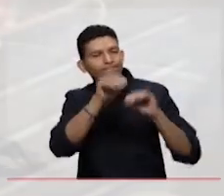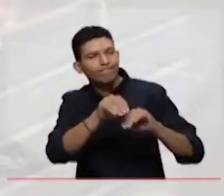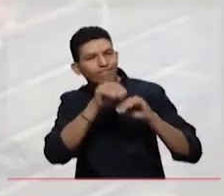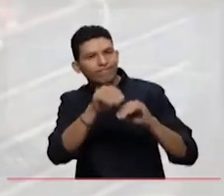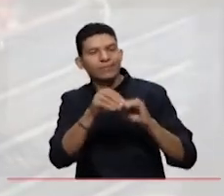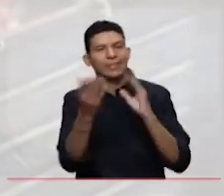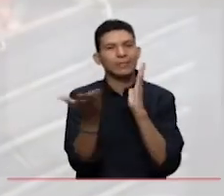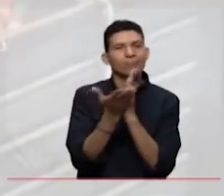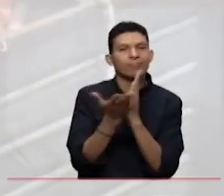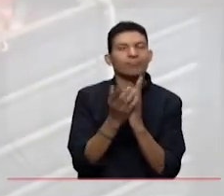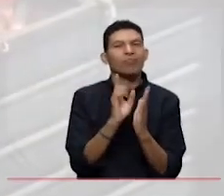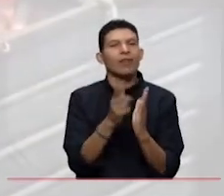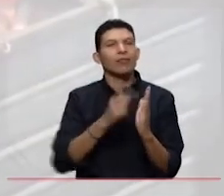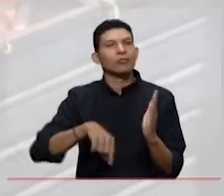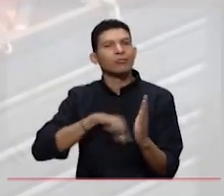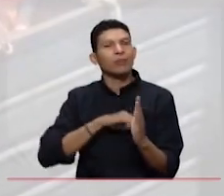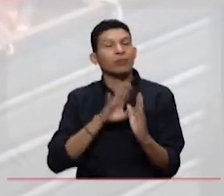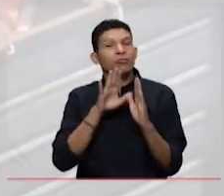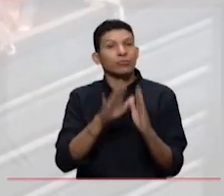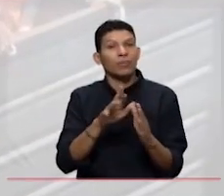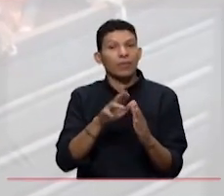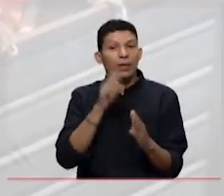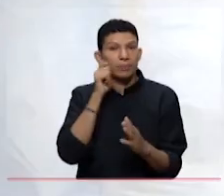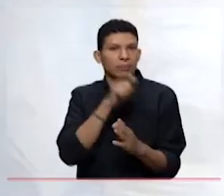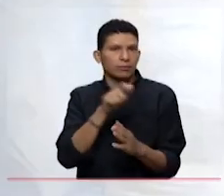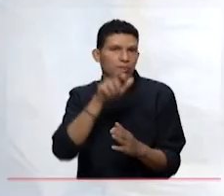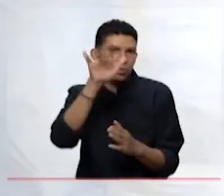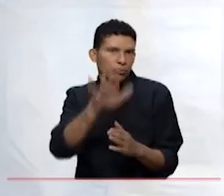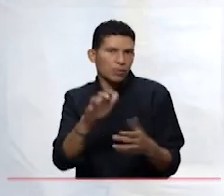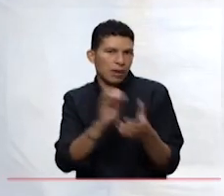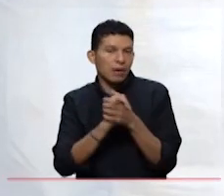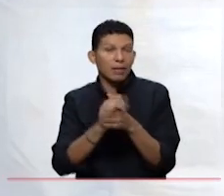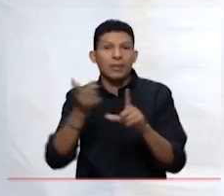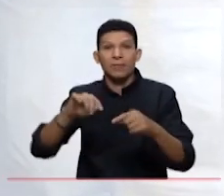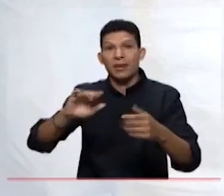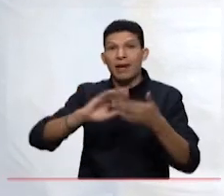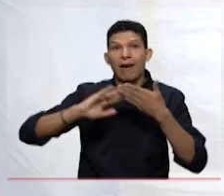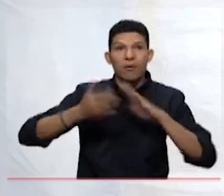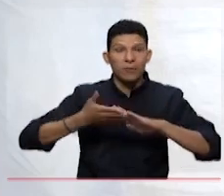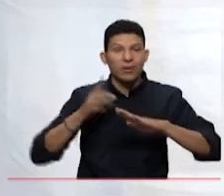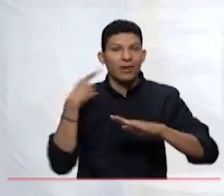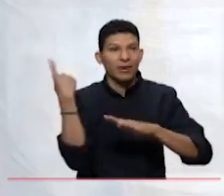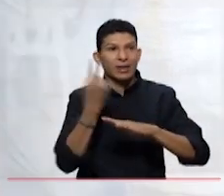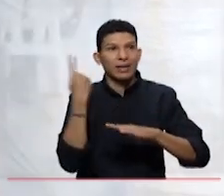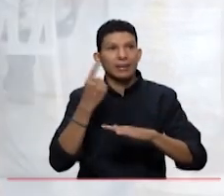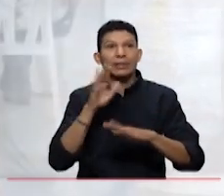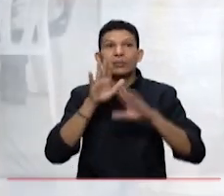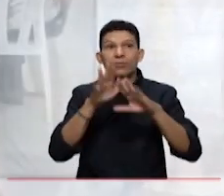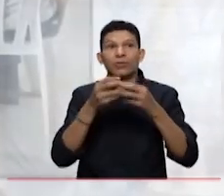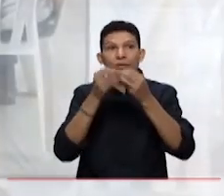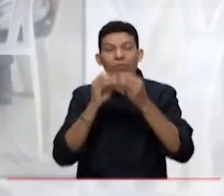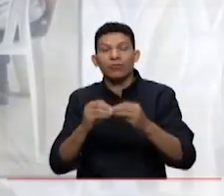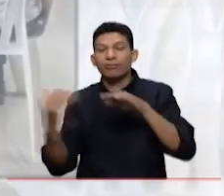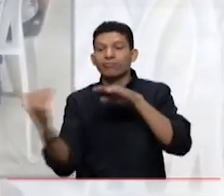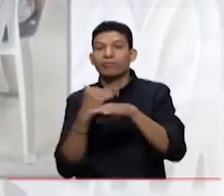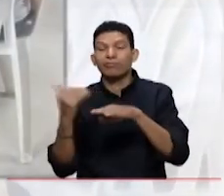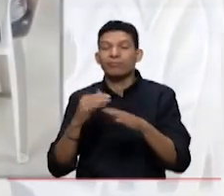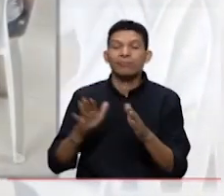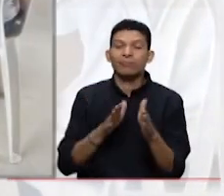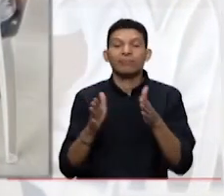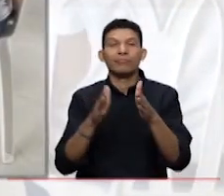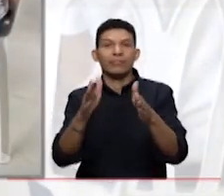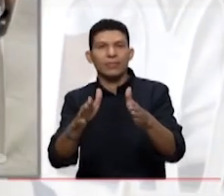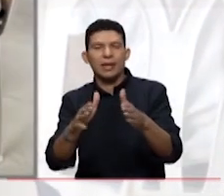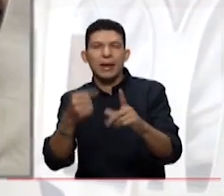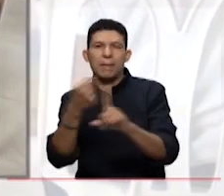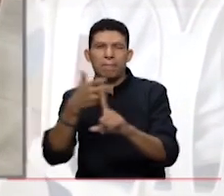de educación, no solamente con el recuperador amigo, sino también con la comunidad, de tal manera que en estas rutas selectivas se genera que